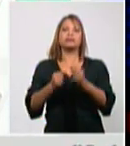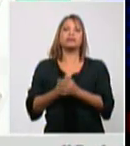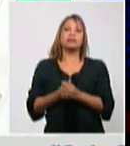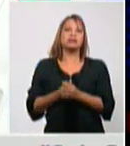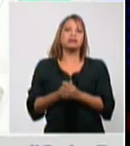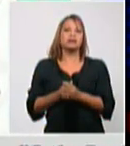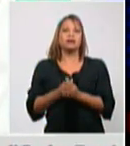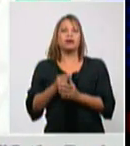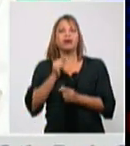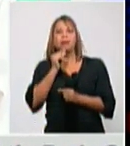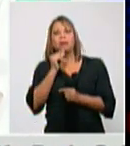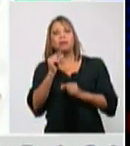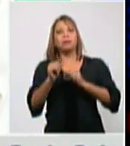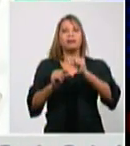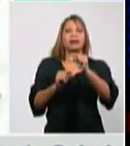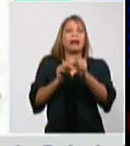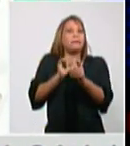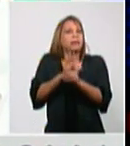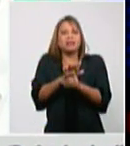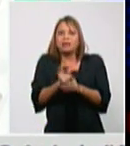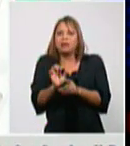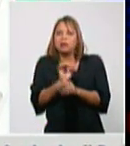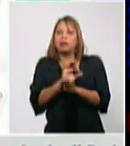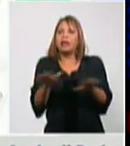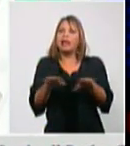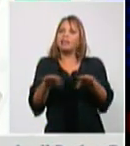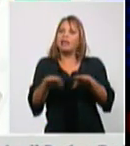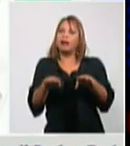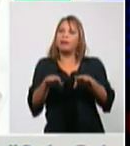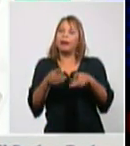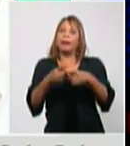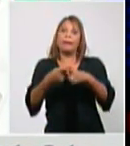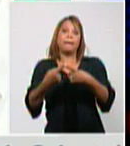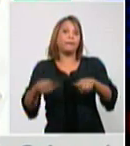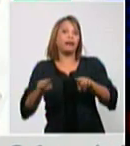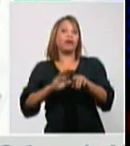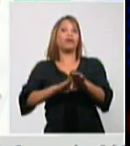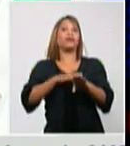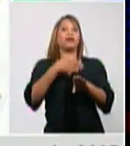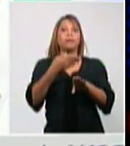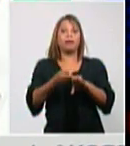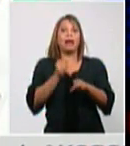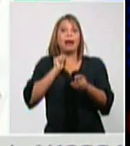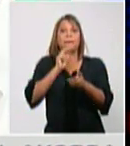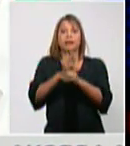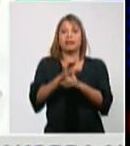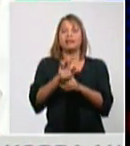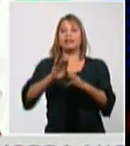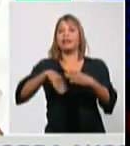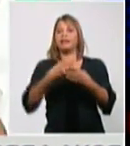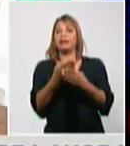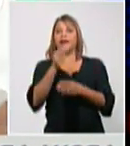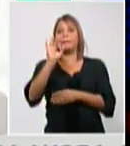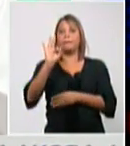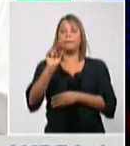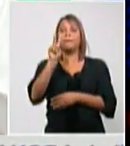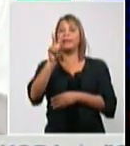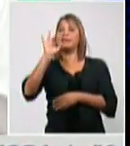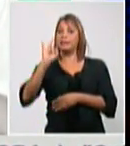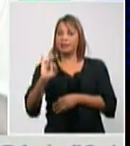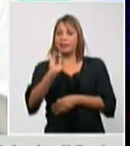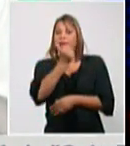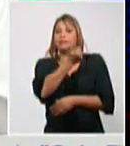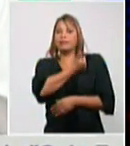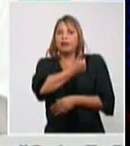evolución inicialmente fue estable, pero después, a partir del día 27 de diciembre, comenzó con un grupo